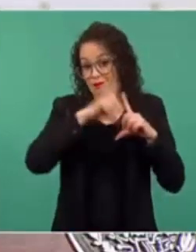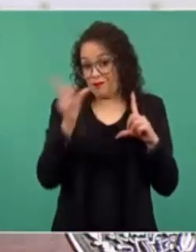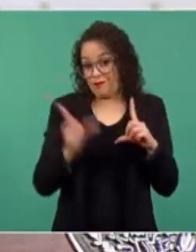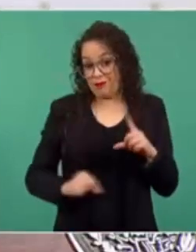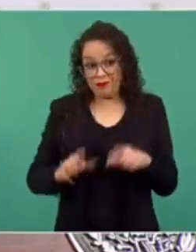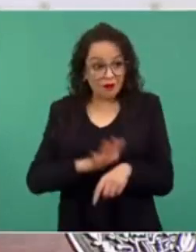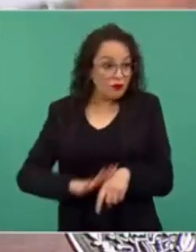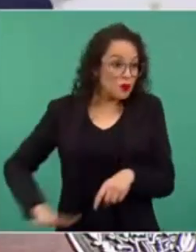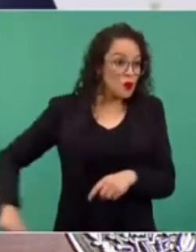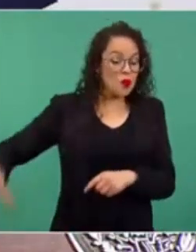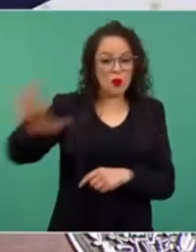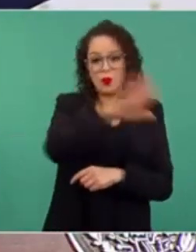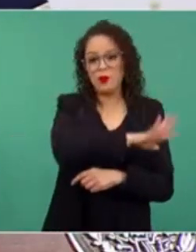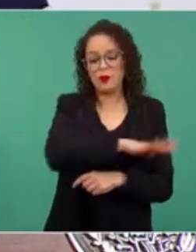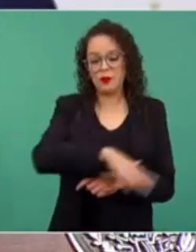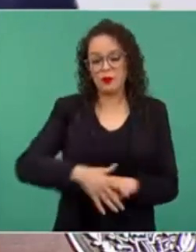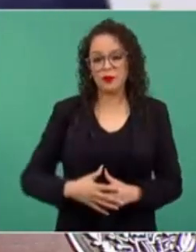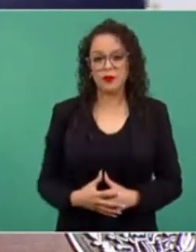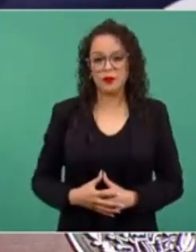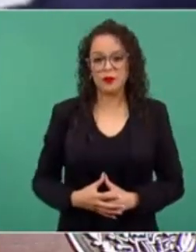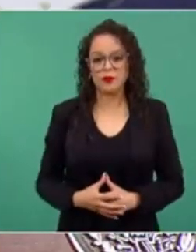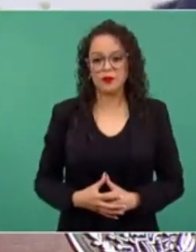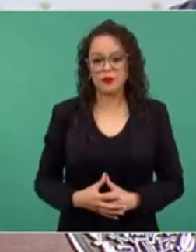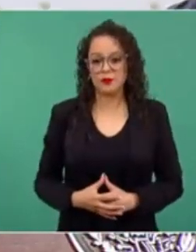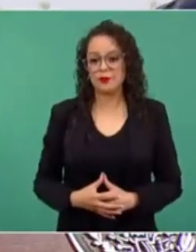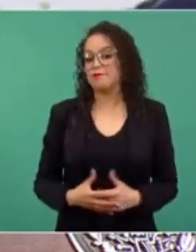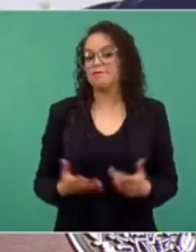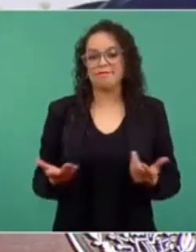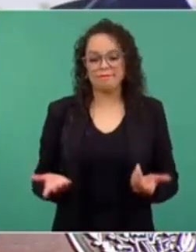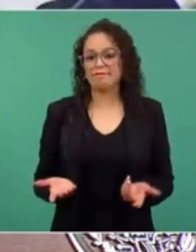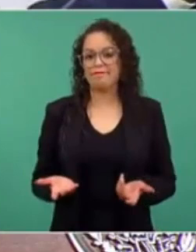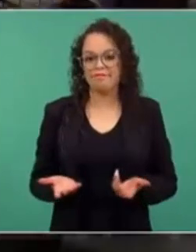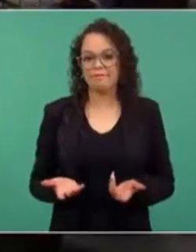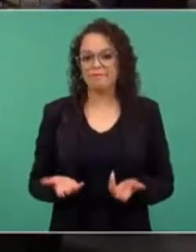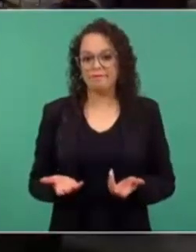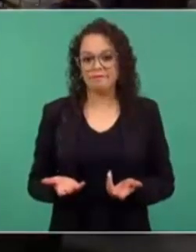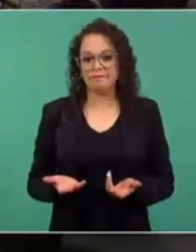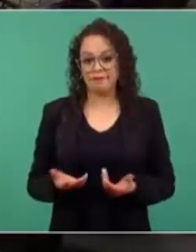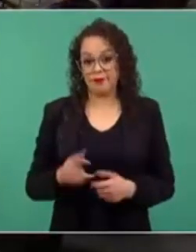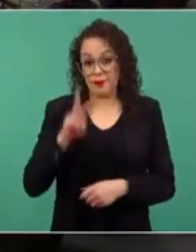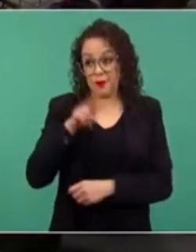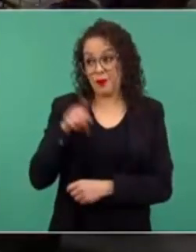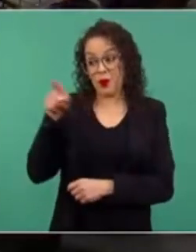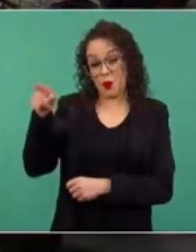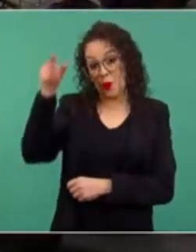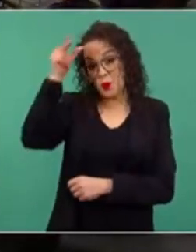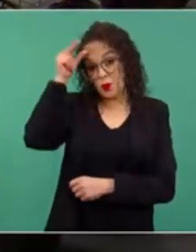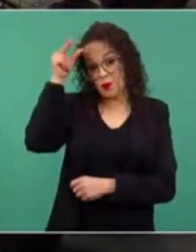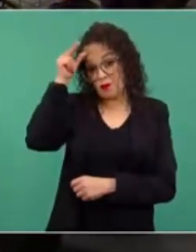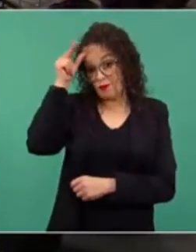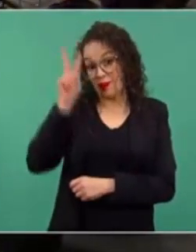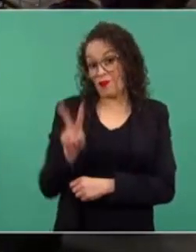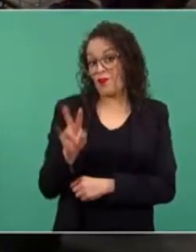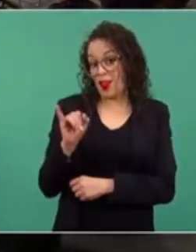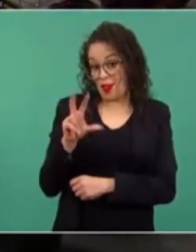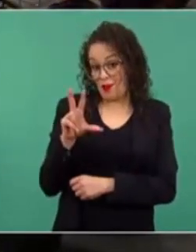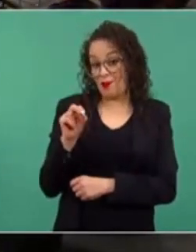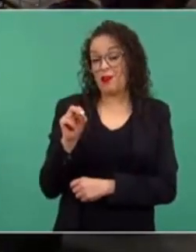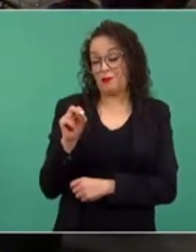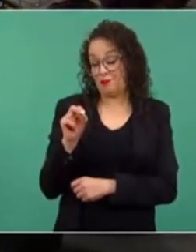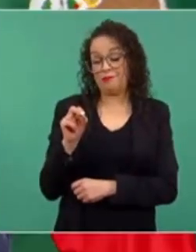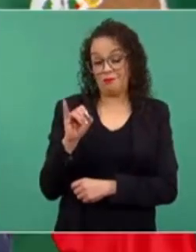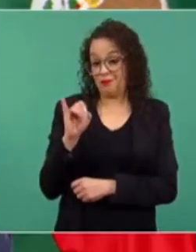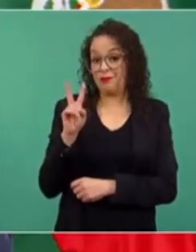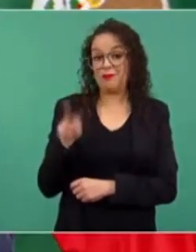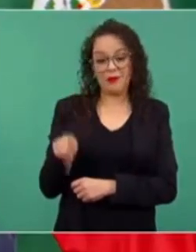Entonces, muy vivos, abusivos,